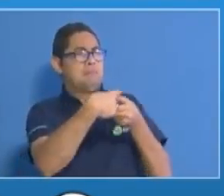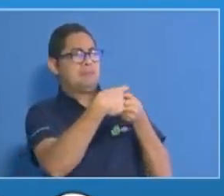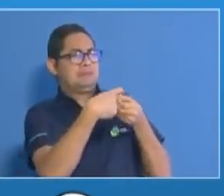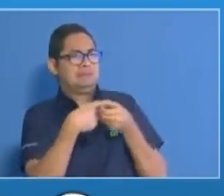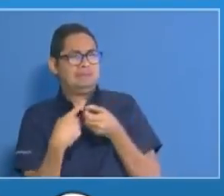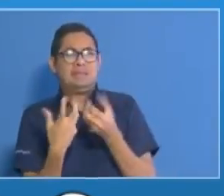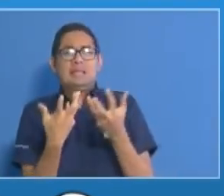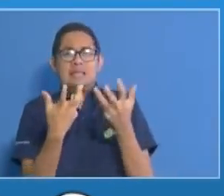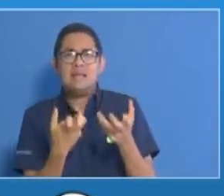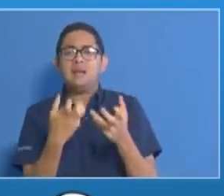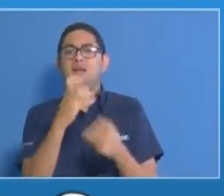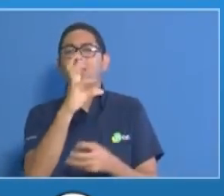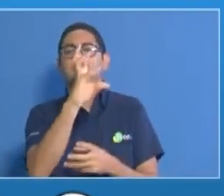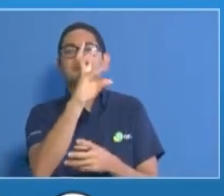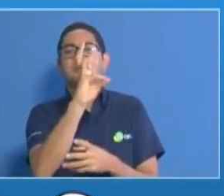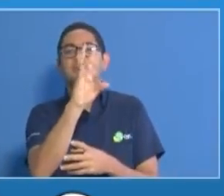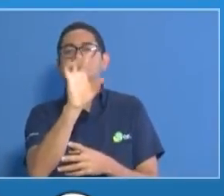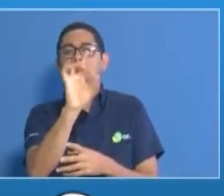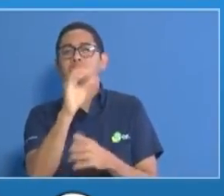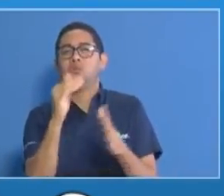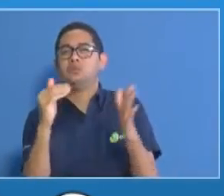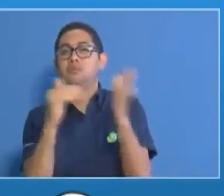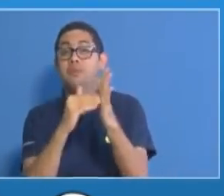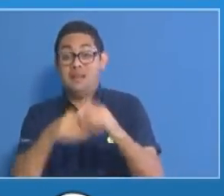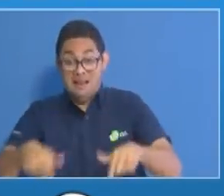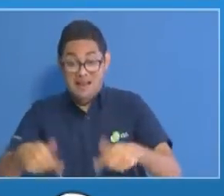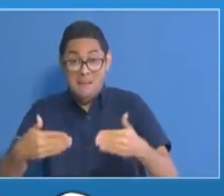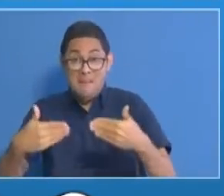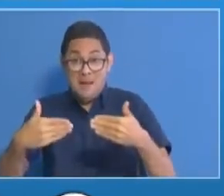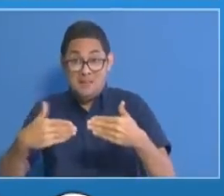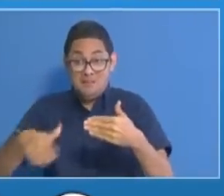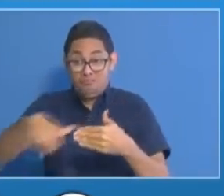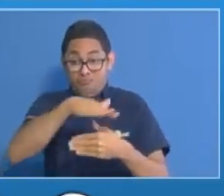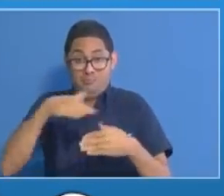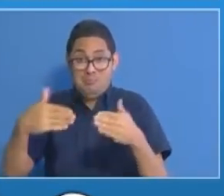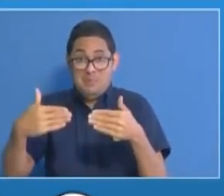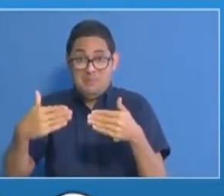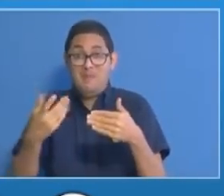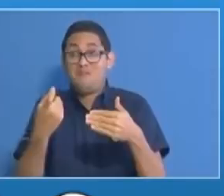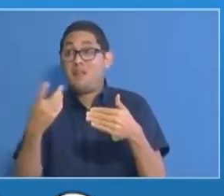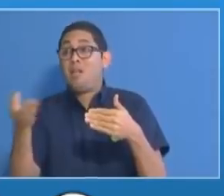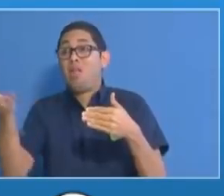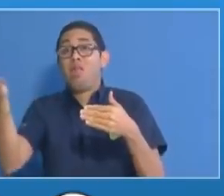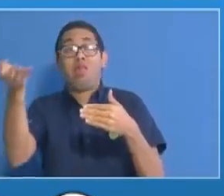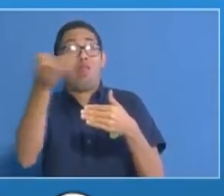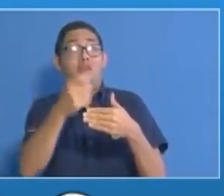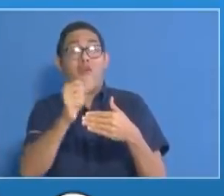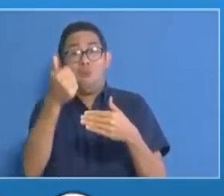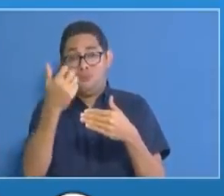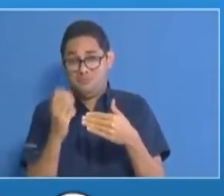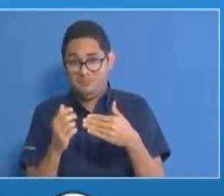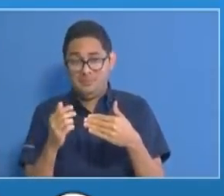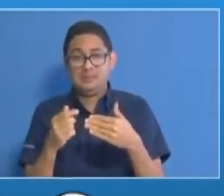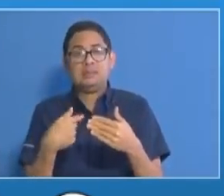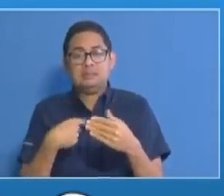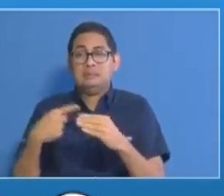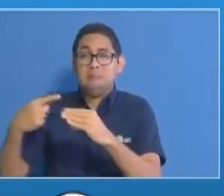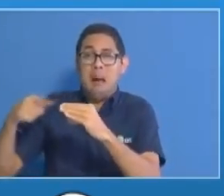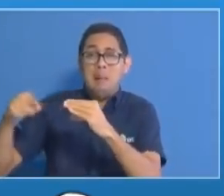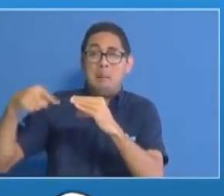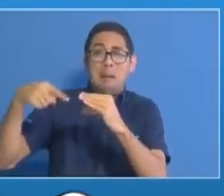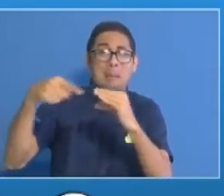solamente en el área metropolitana y por otro lado hasta este momento hemos podido entregar